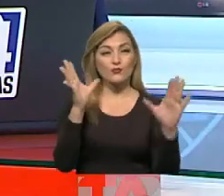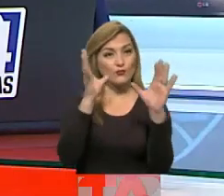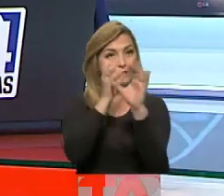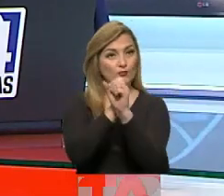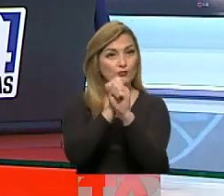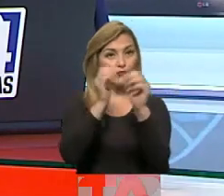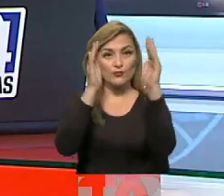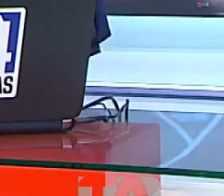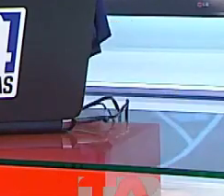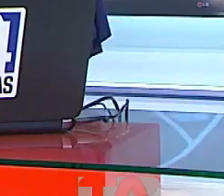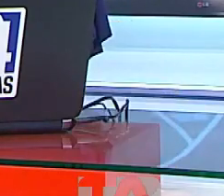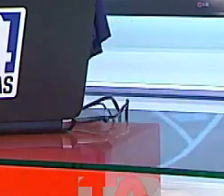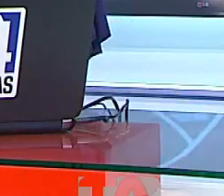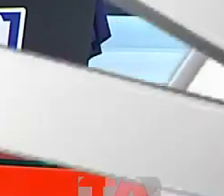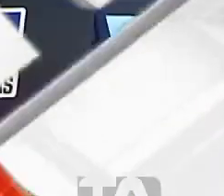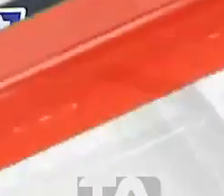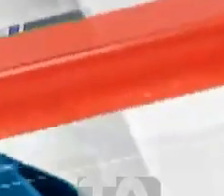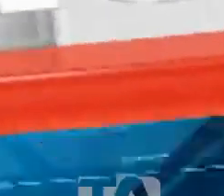Luisa María, te escuchamos.